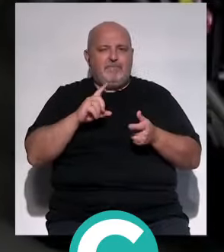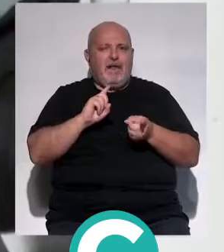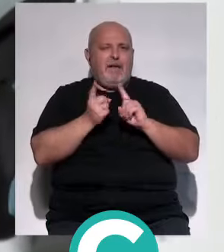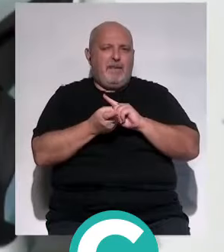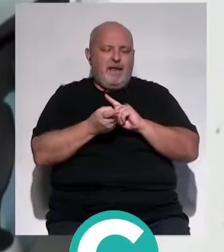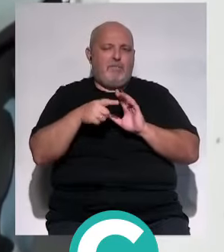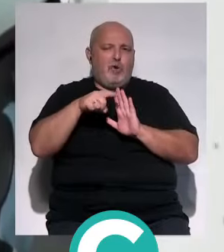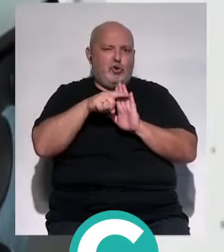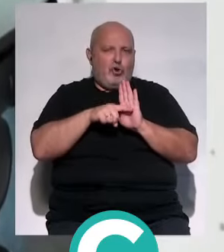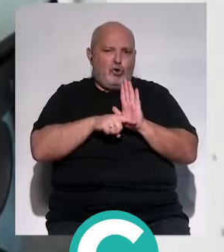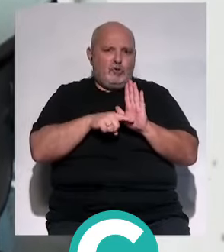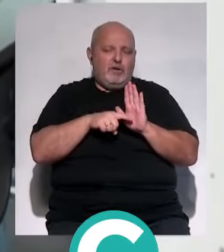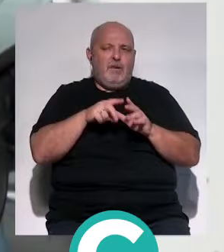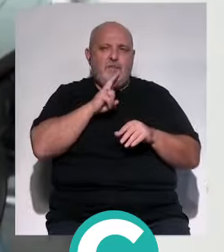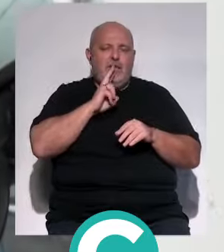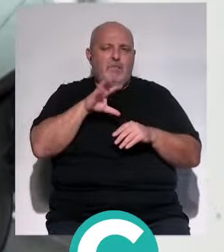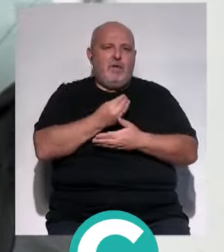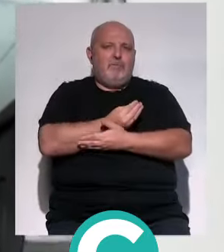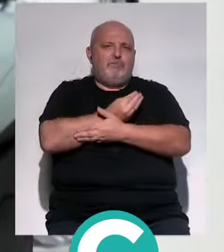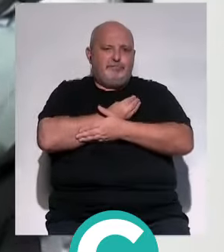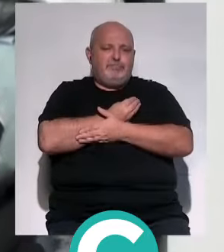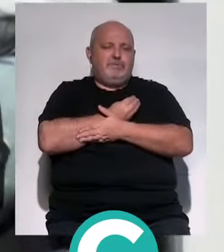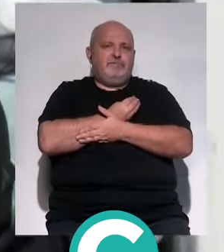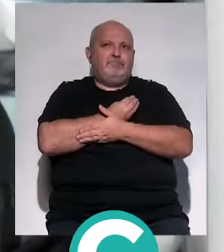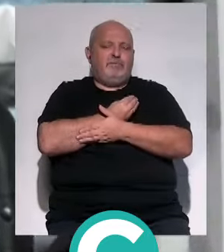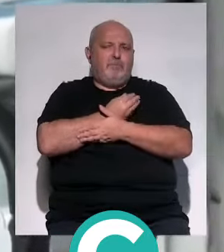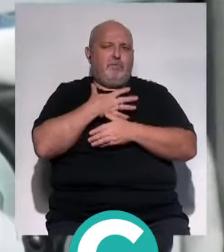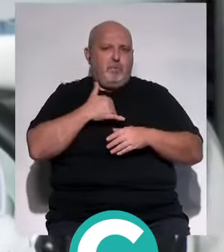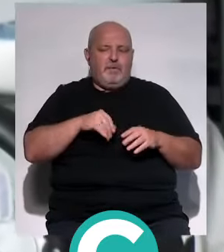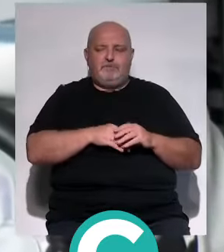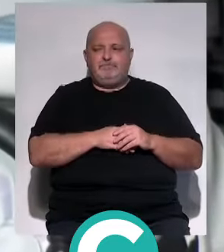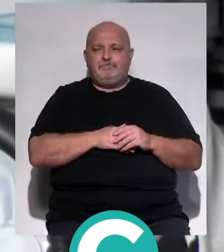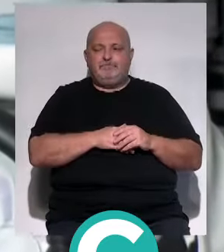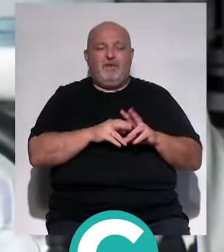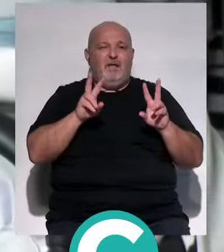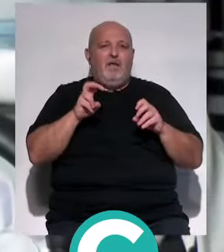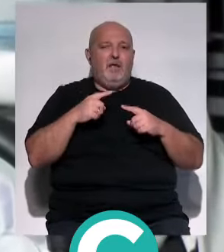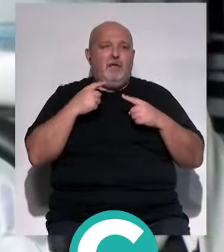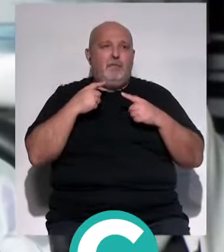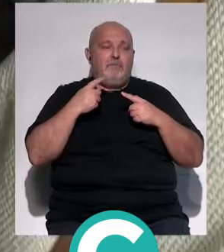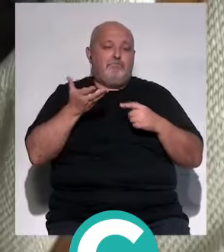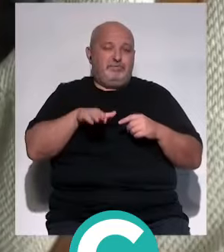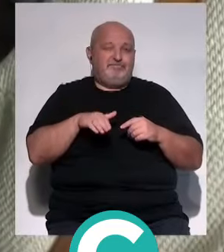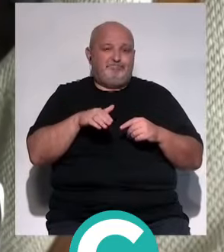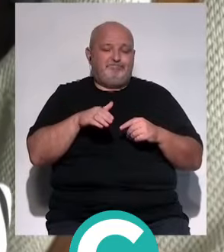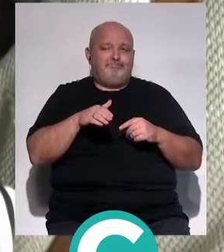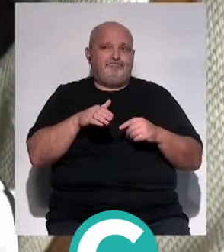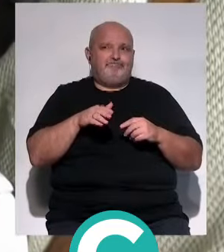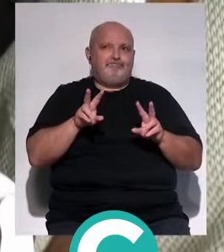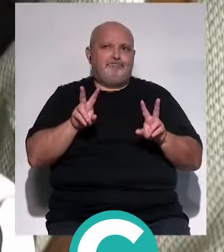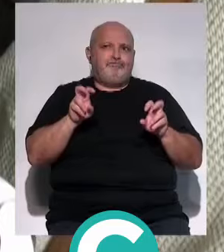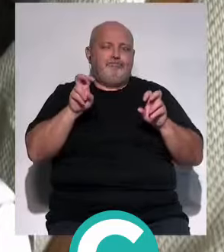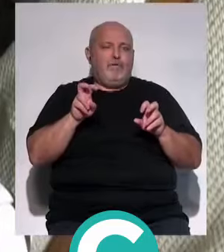cambiado el protocolo, las madres pueden coger a sus hijos, estar con ellos, porque es una pérdida que es tan